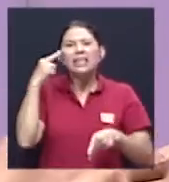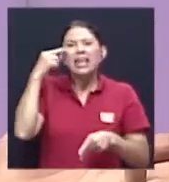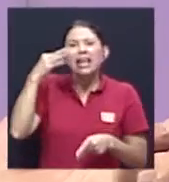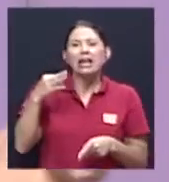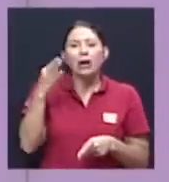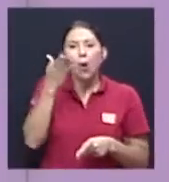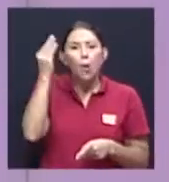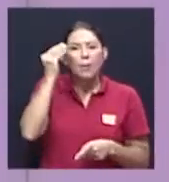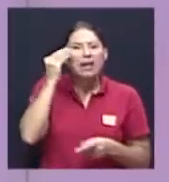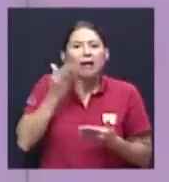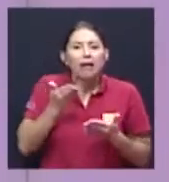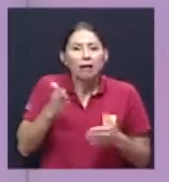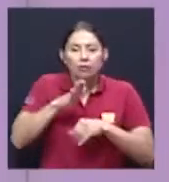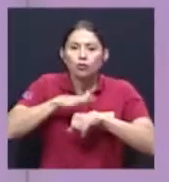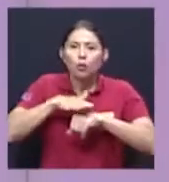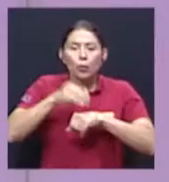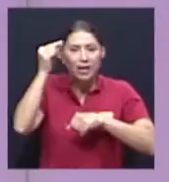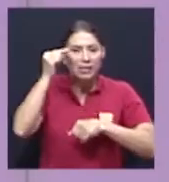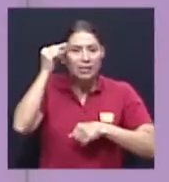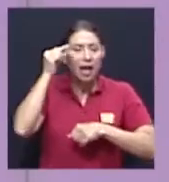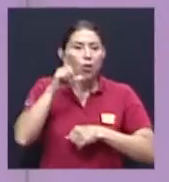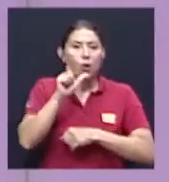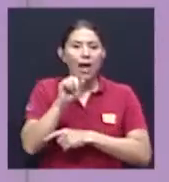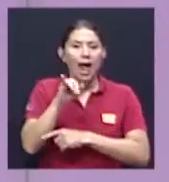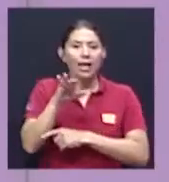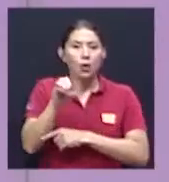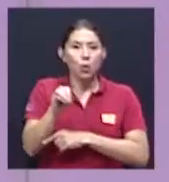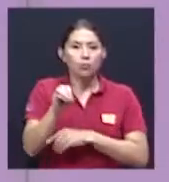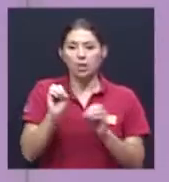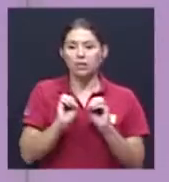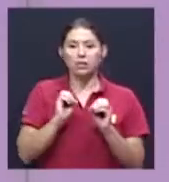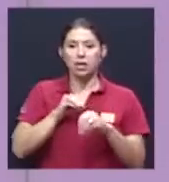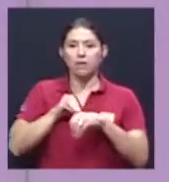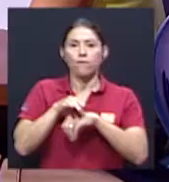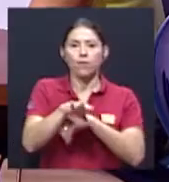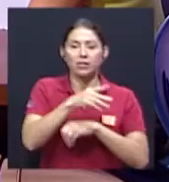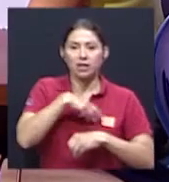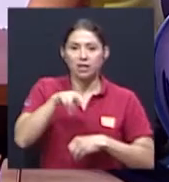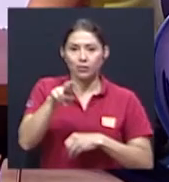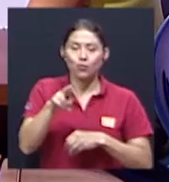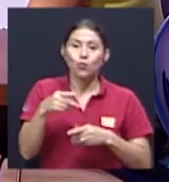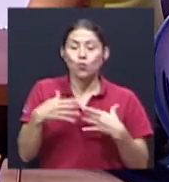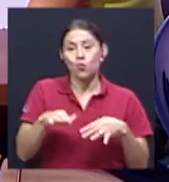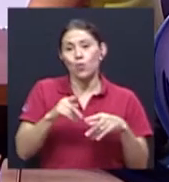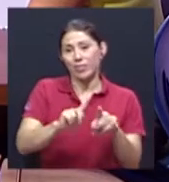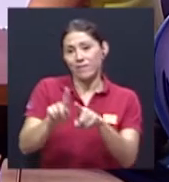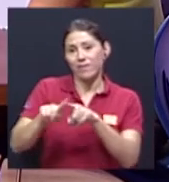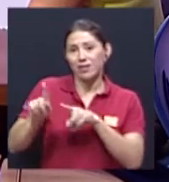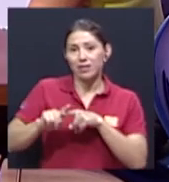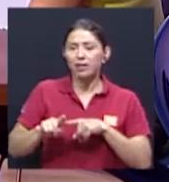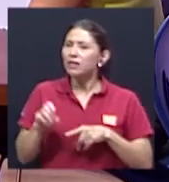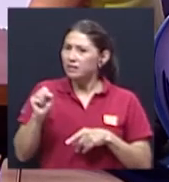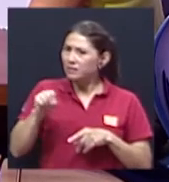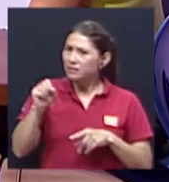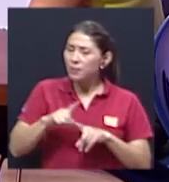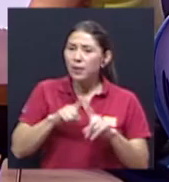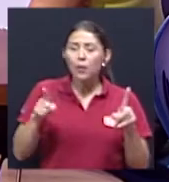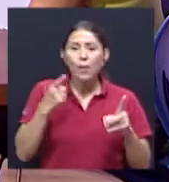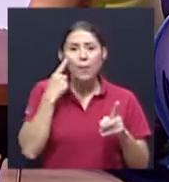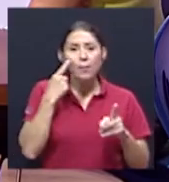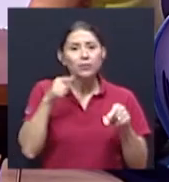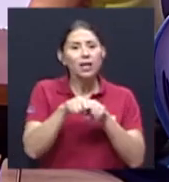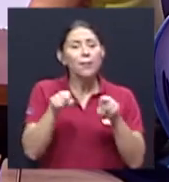los resultados, además, son interesantes también en ese sentido, ¿verdad? Claro, porque vemos también que hay un pluralismo limitado, ¿verdad? Es que